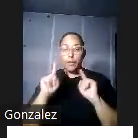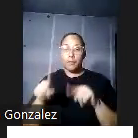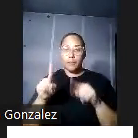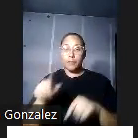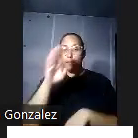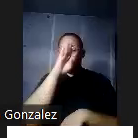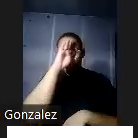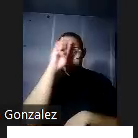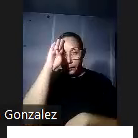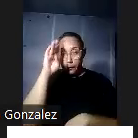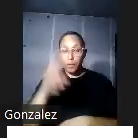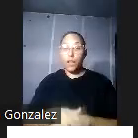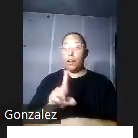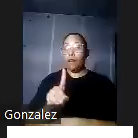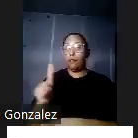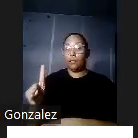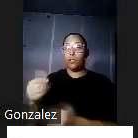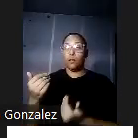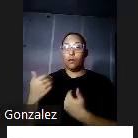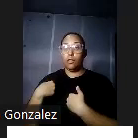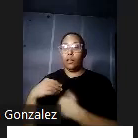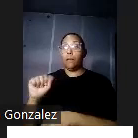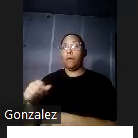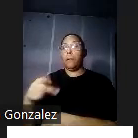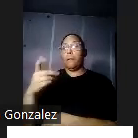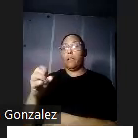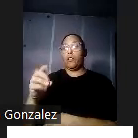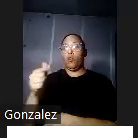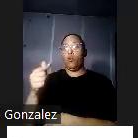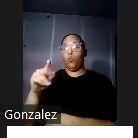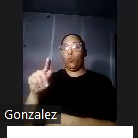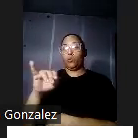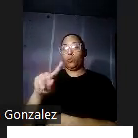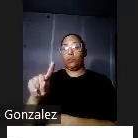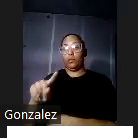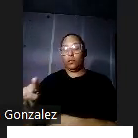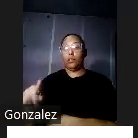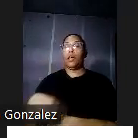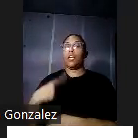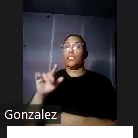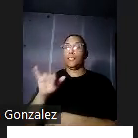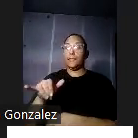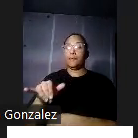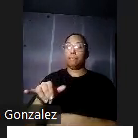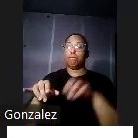tenemos al Pedro al doctor Pedro Gutiérrez Garavides que era encargado de la clínica en Utuado